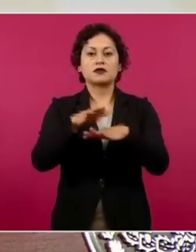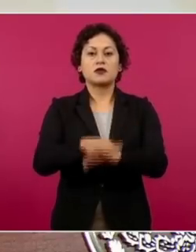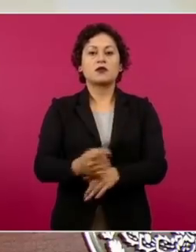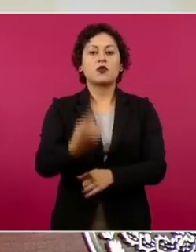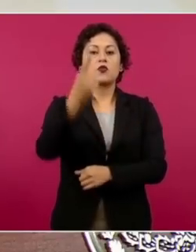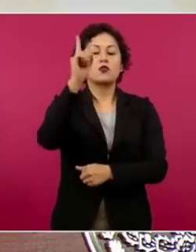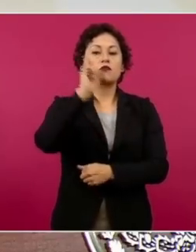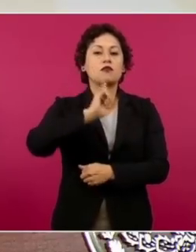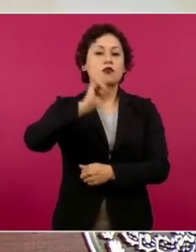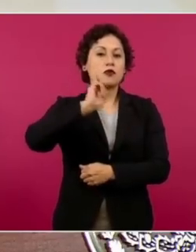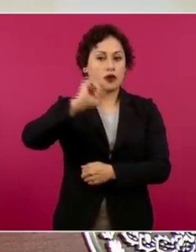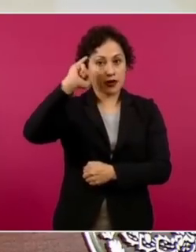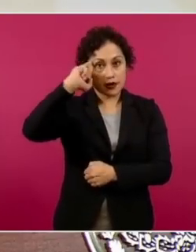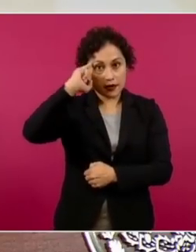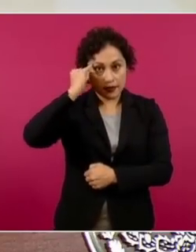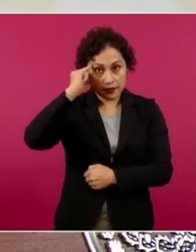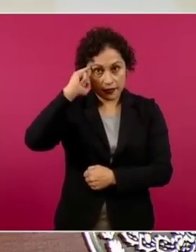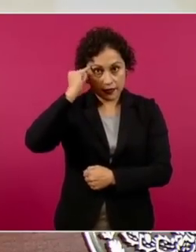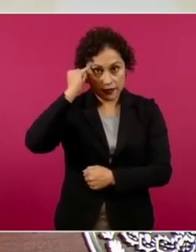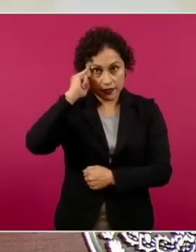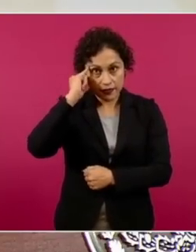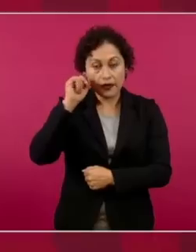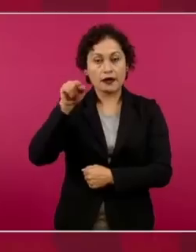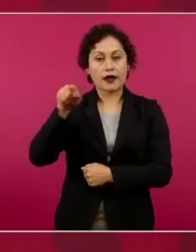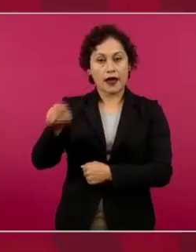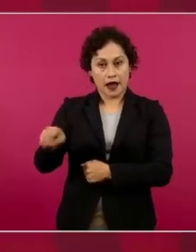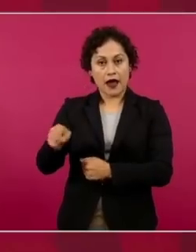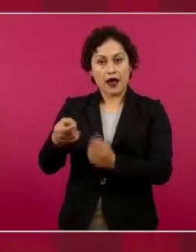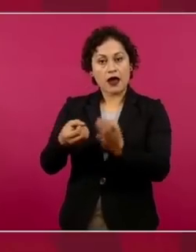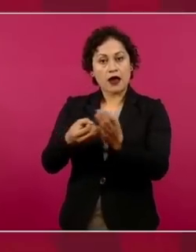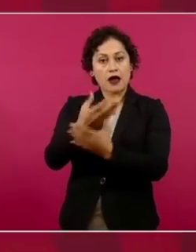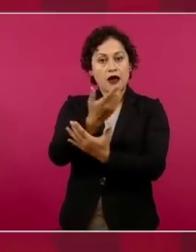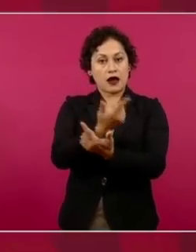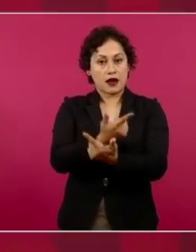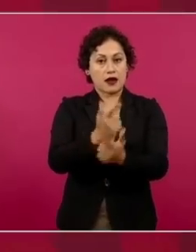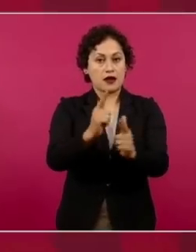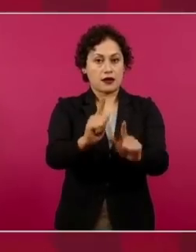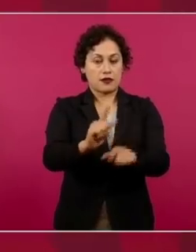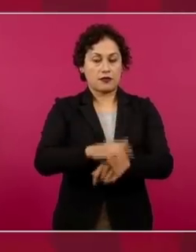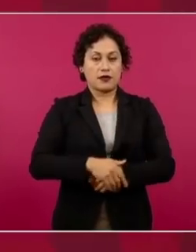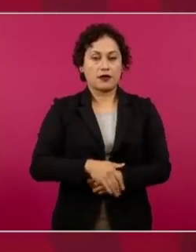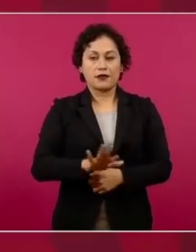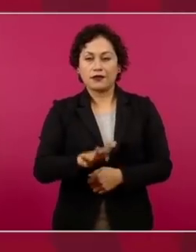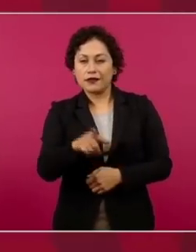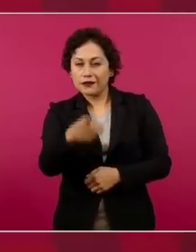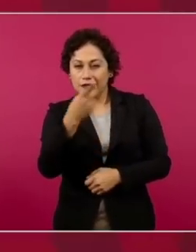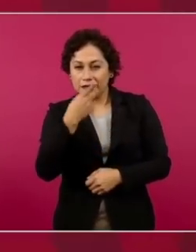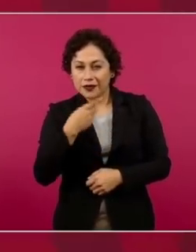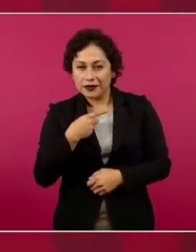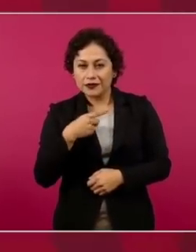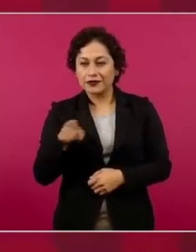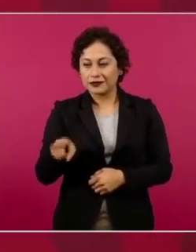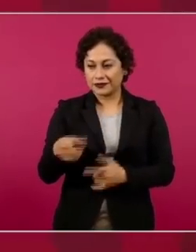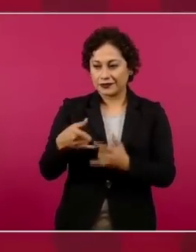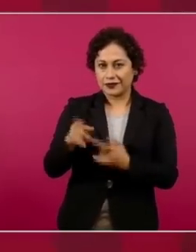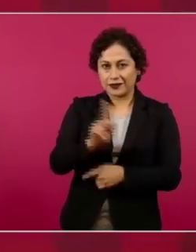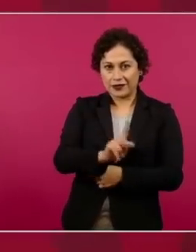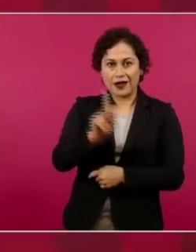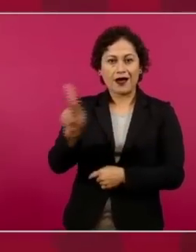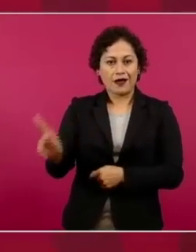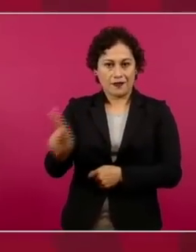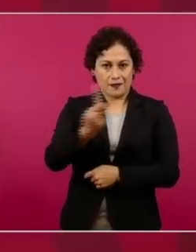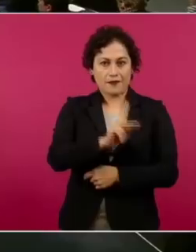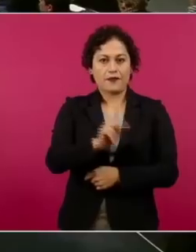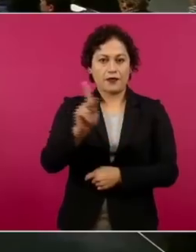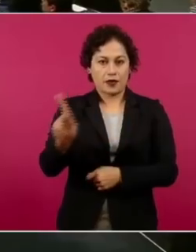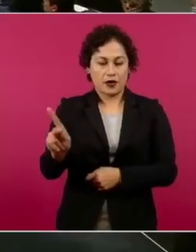que se le va a dar libertad parecido y